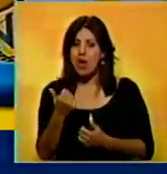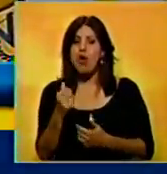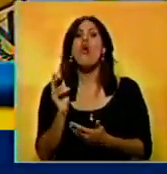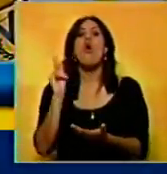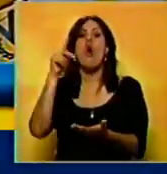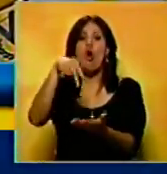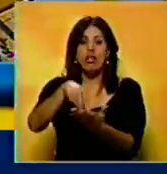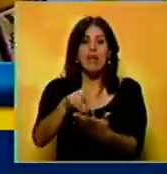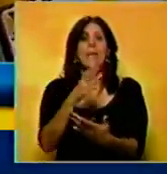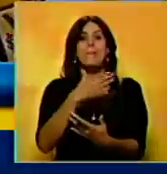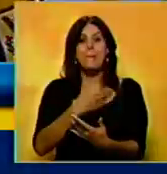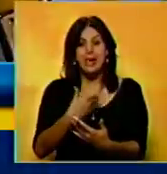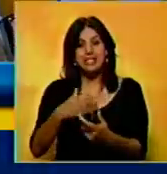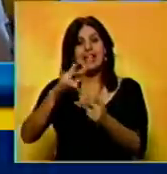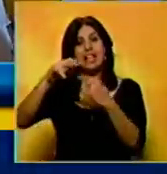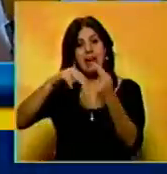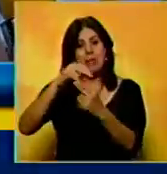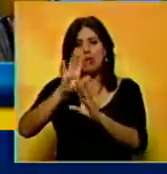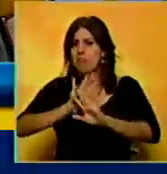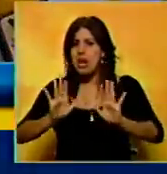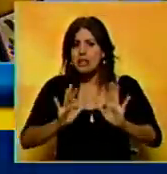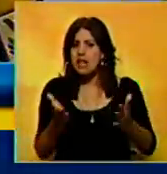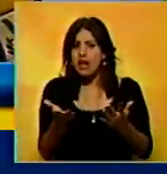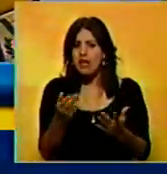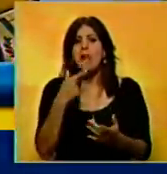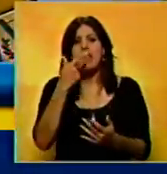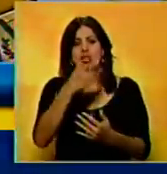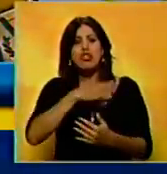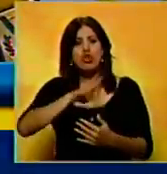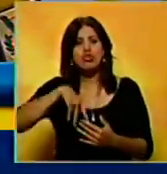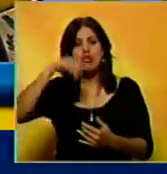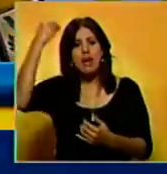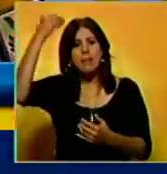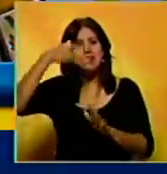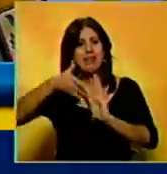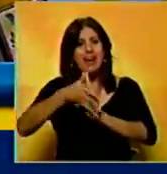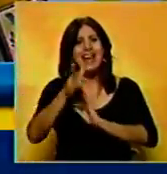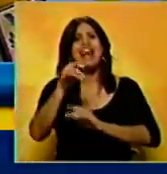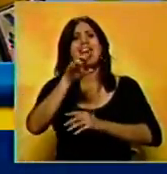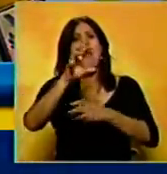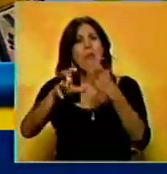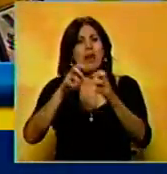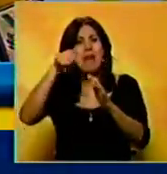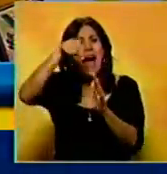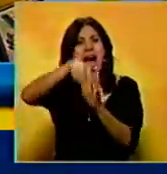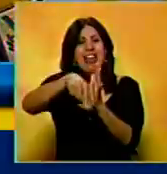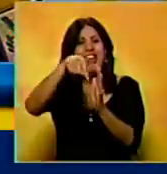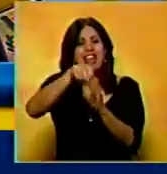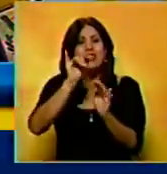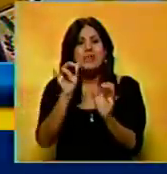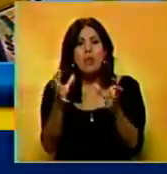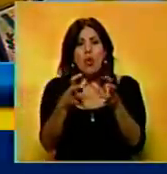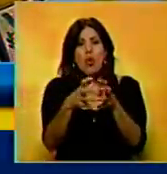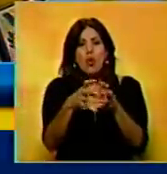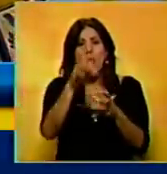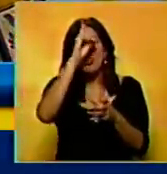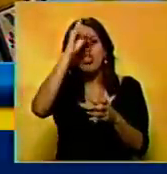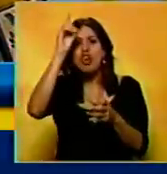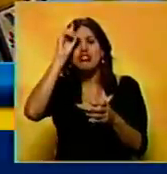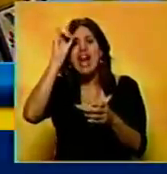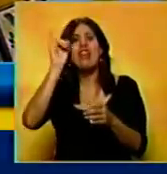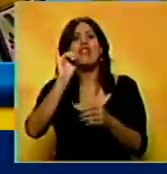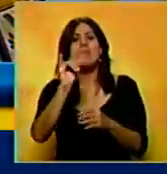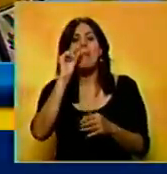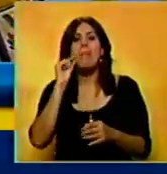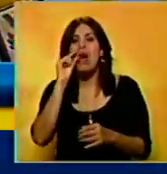ser el presidente de la república encargado. Eso es todo y lo que pensamos nosotros es que debido a problemas internos entre Maduro y Cabello,